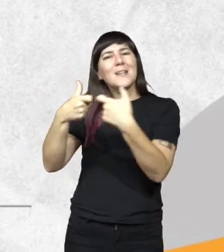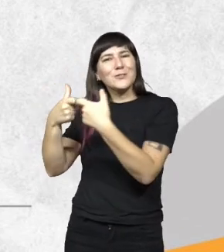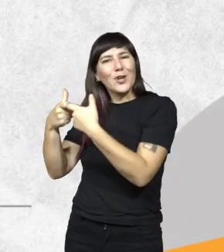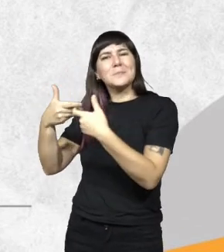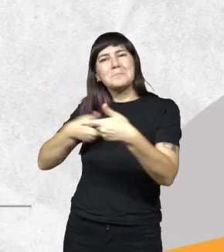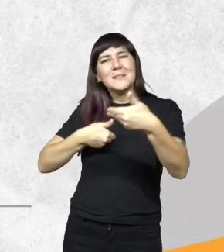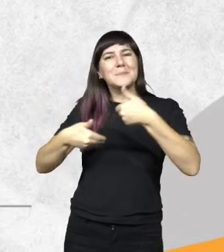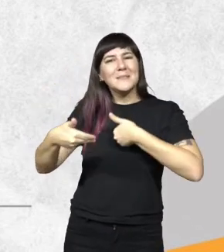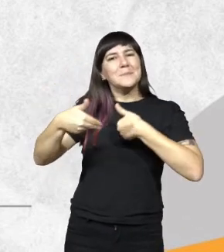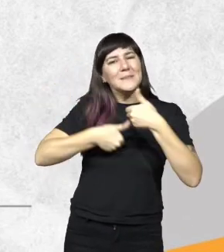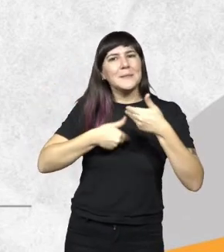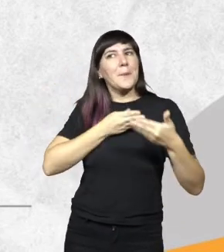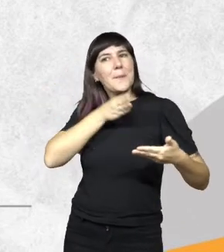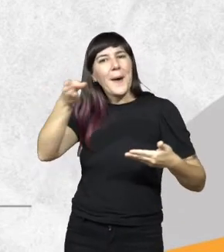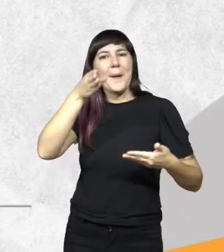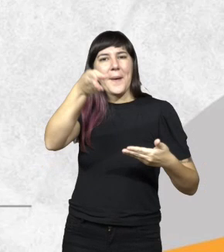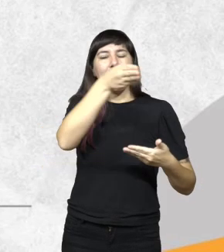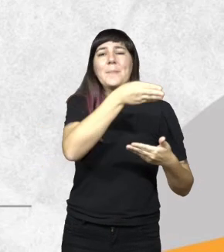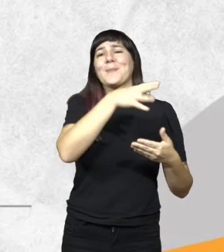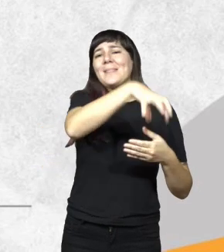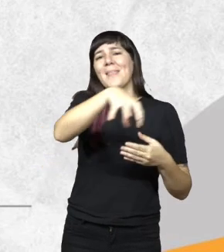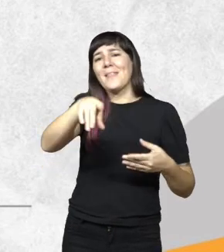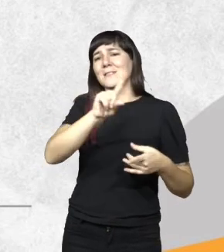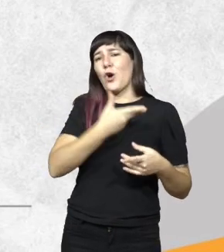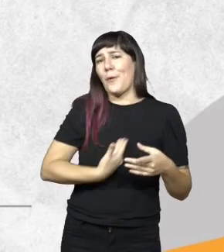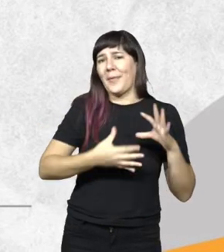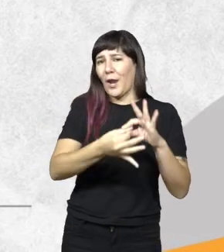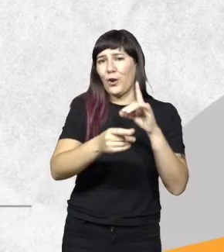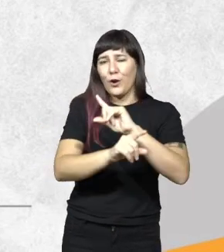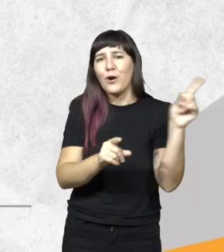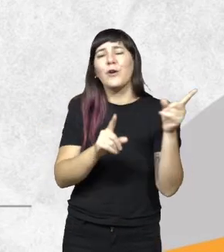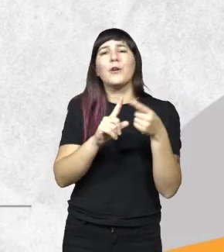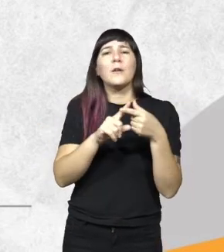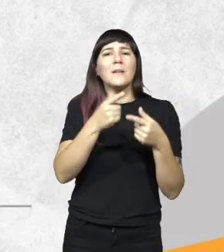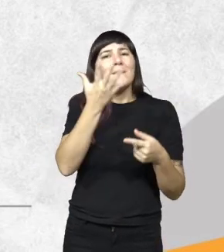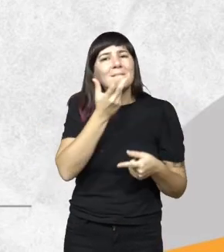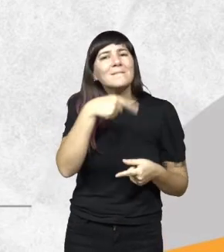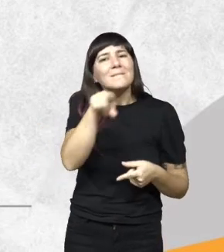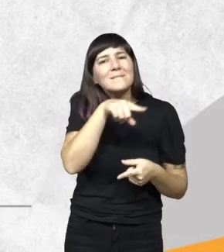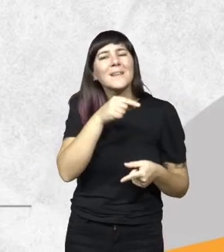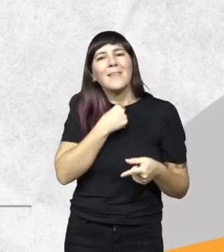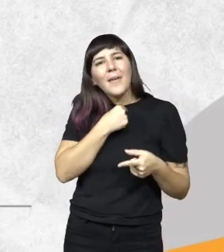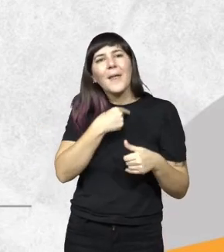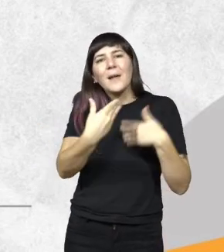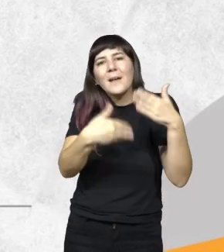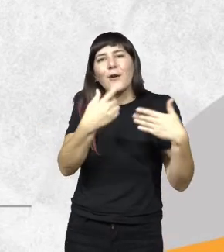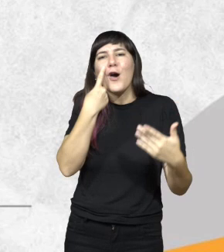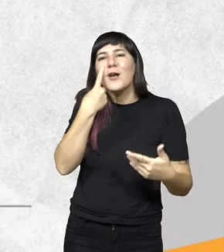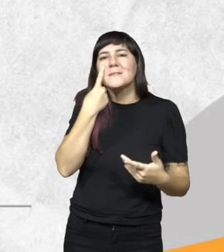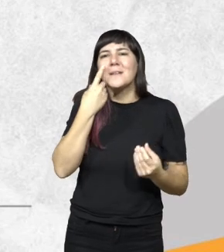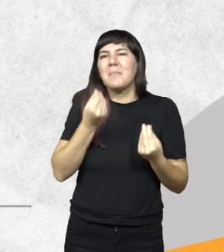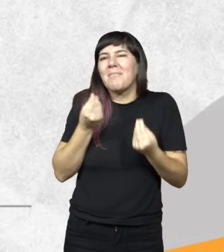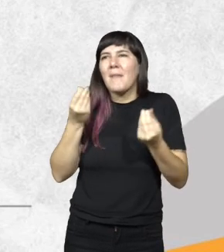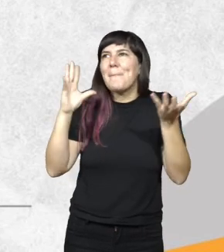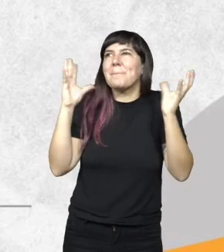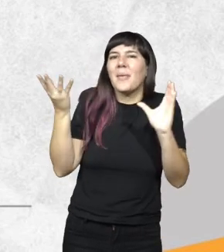de más entidades no gubernamentales entidades ONG que querían y pretendían llevar a cabo o conocer qué era